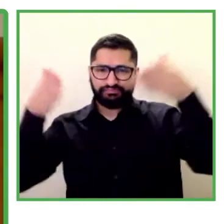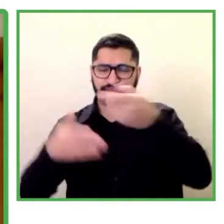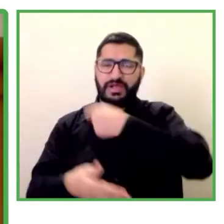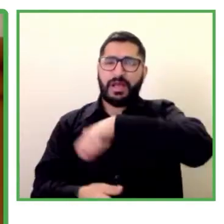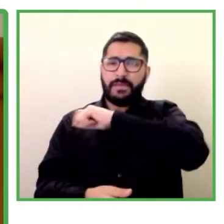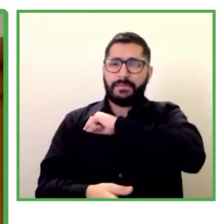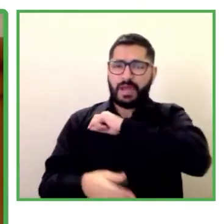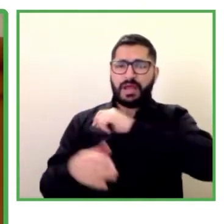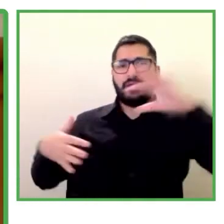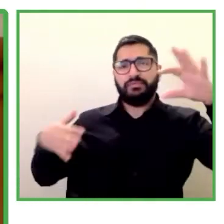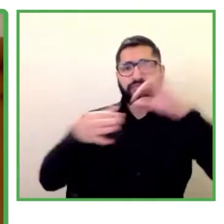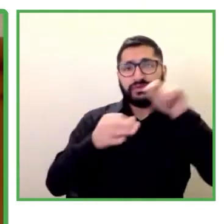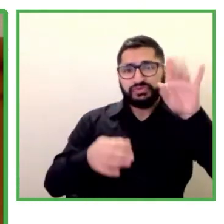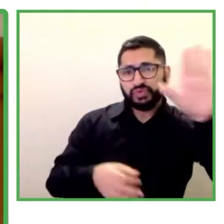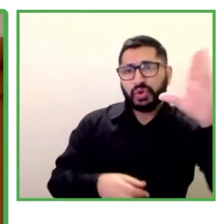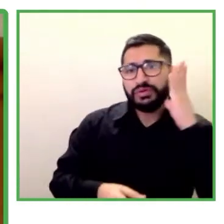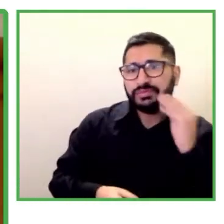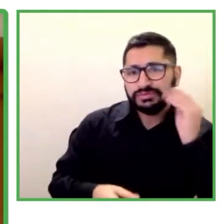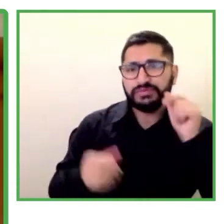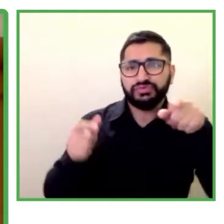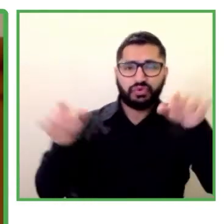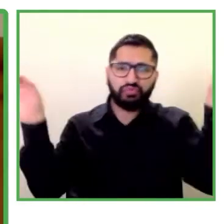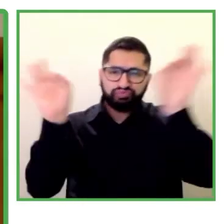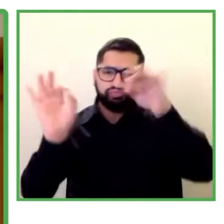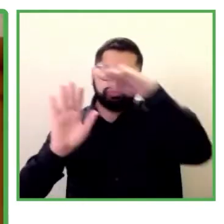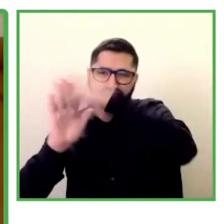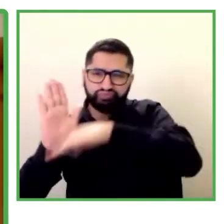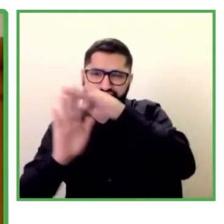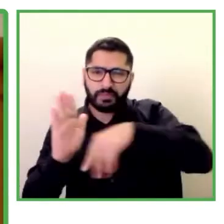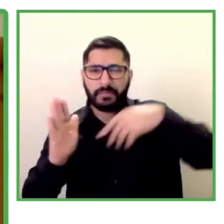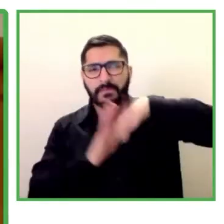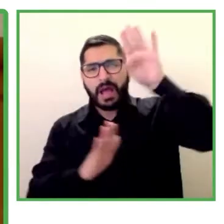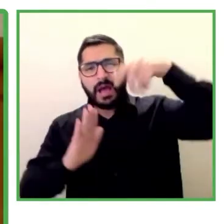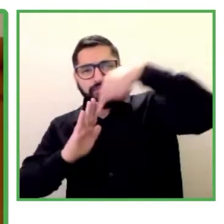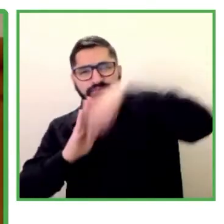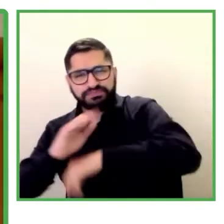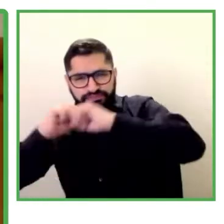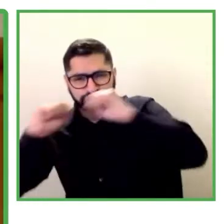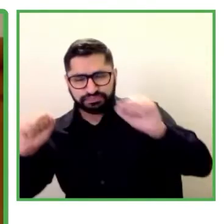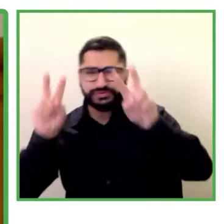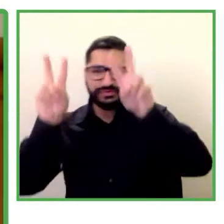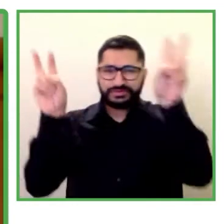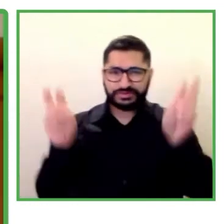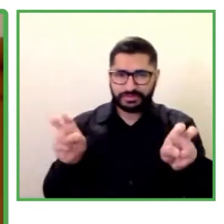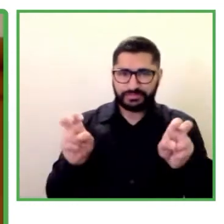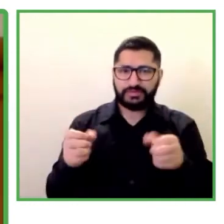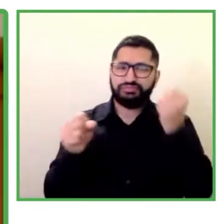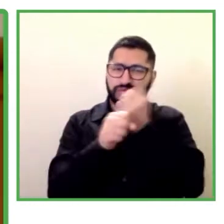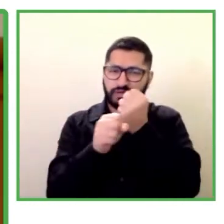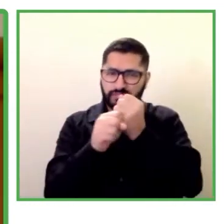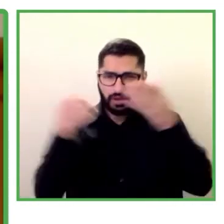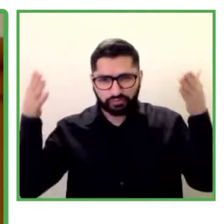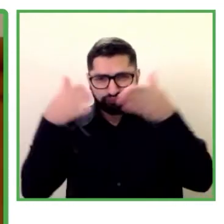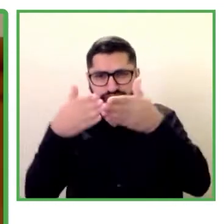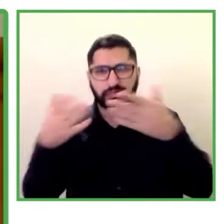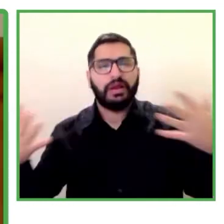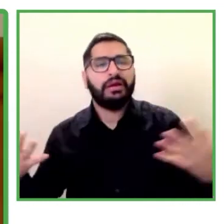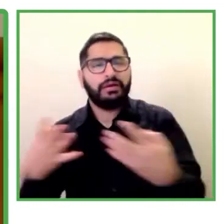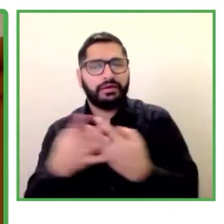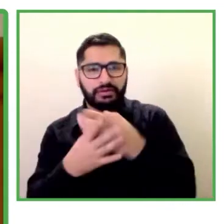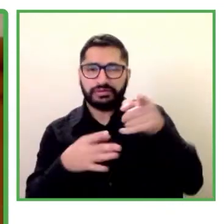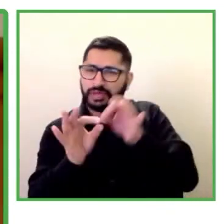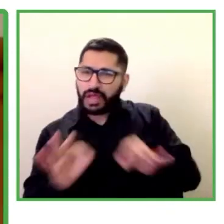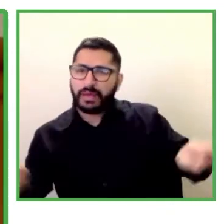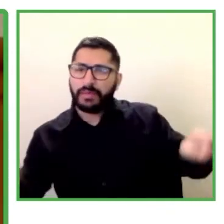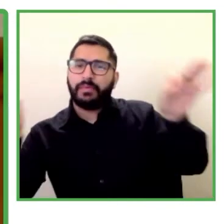dar todos los detalles de la labor de esta red, de la que forman parte varias de las redes nacionales que van a intervenir en esta